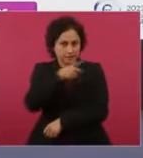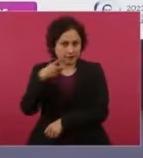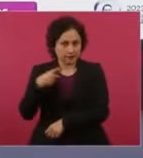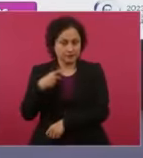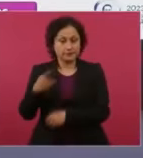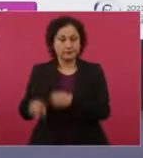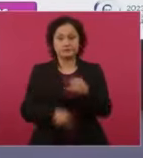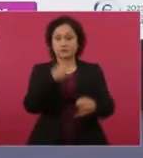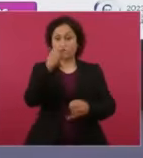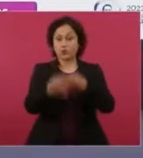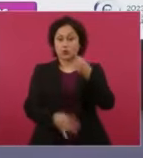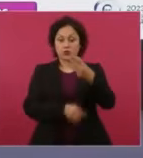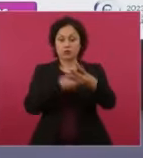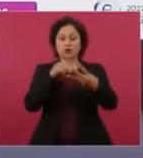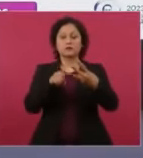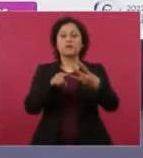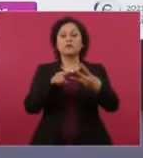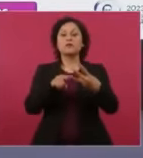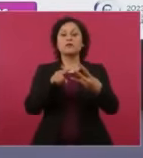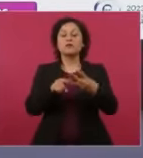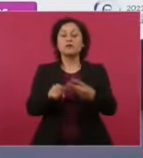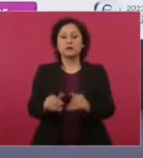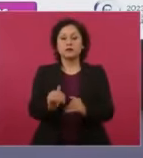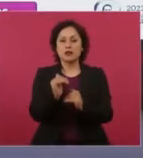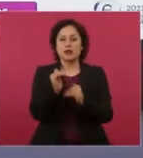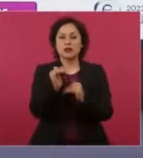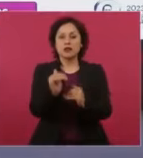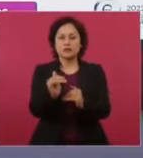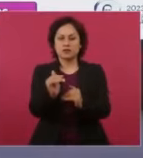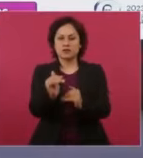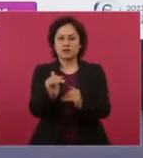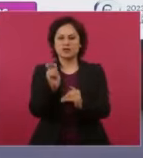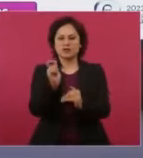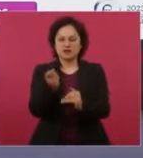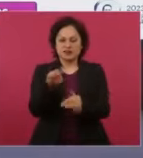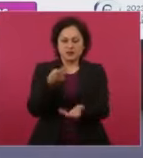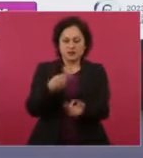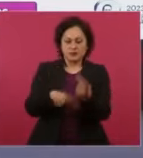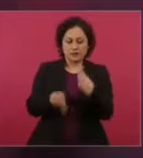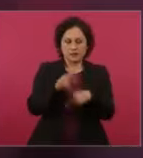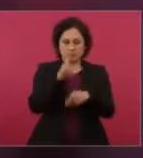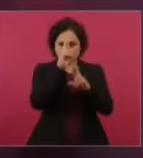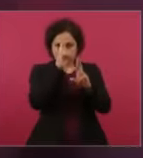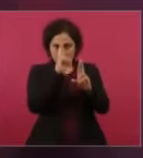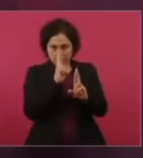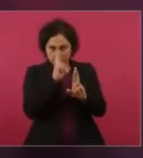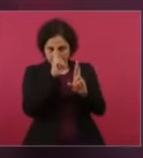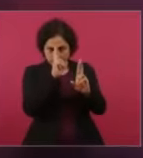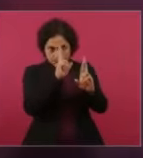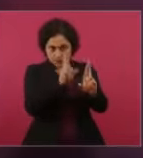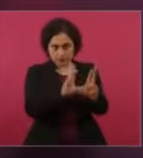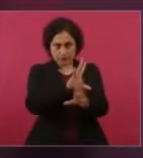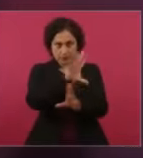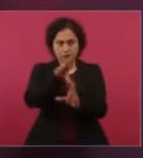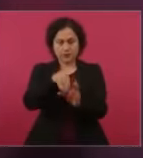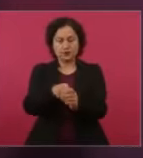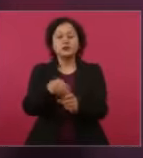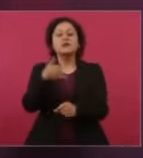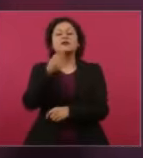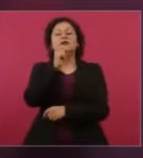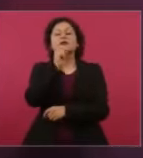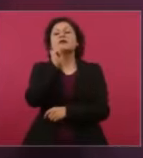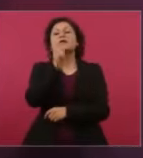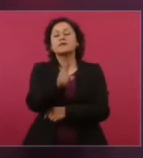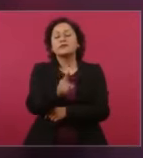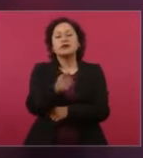muy importantes, pero esos límites deben ser límites de respeto, límites de inclusión, límites de concientización,